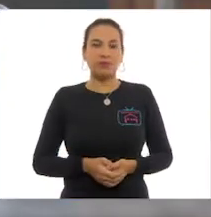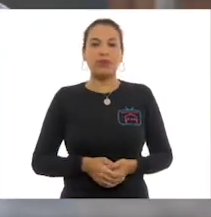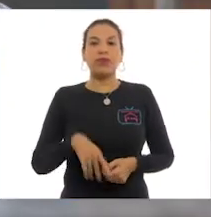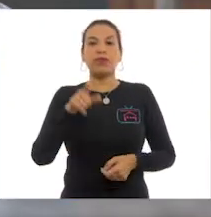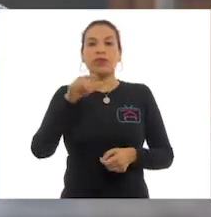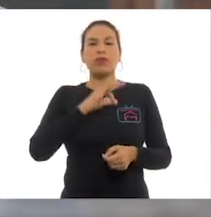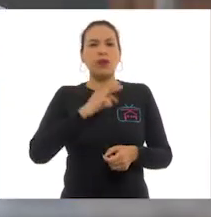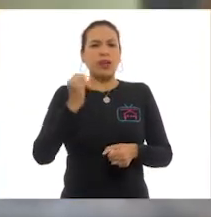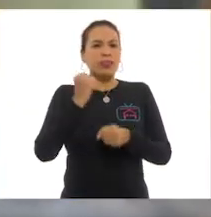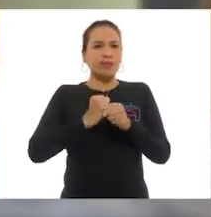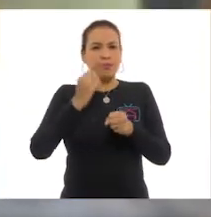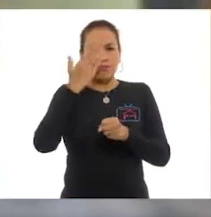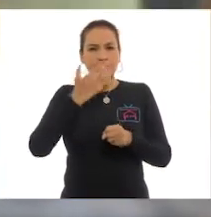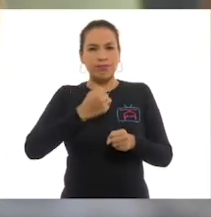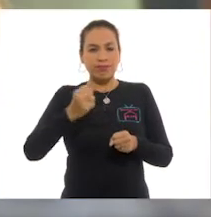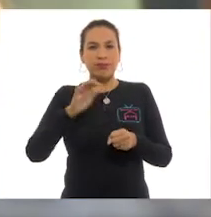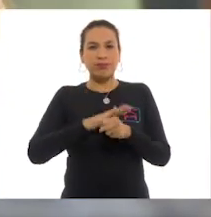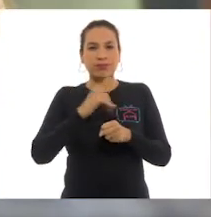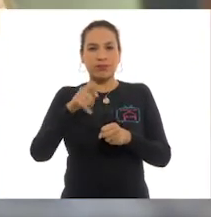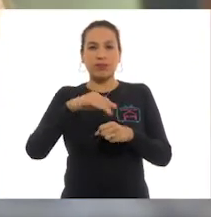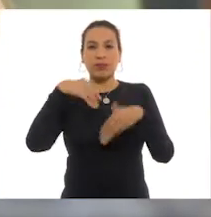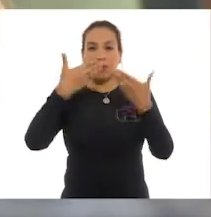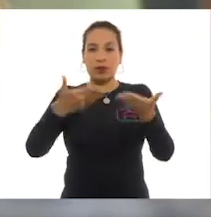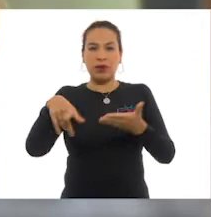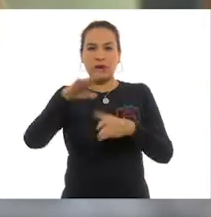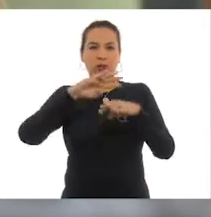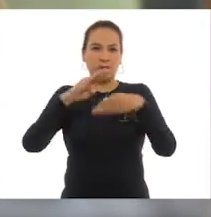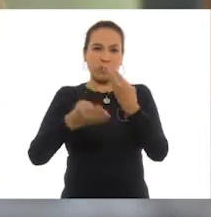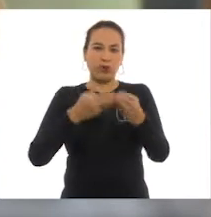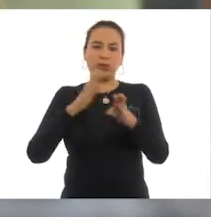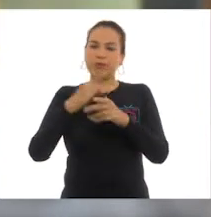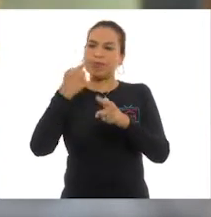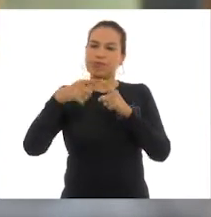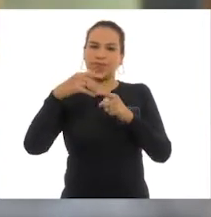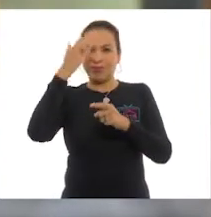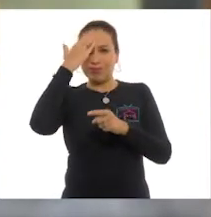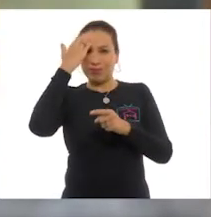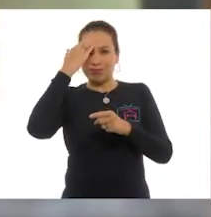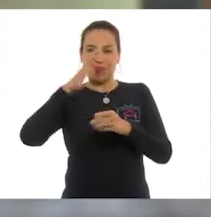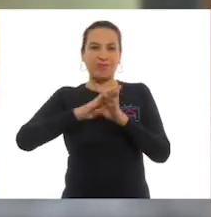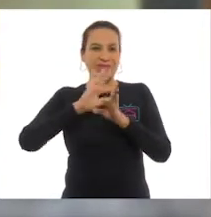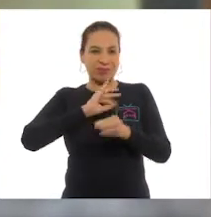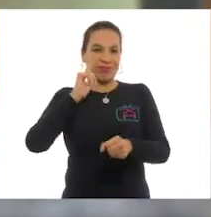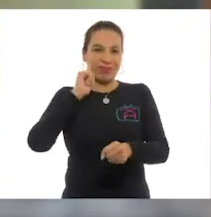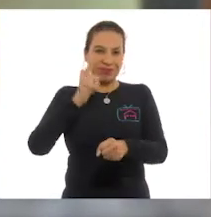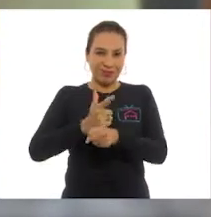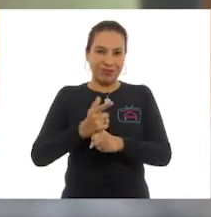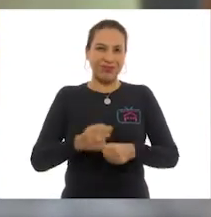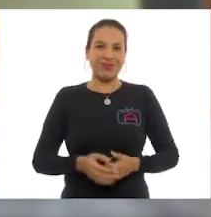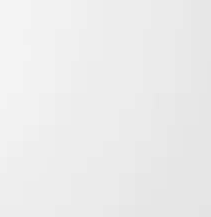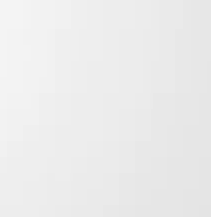Explota tu talento, porque allá afuera el mundo está lleno de conocimiento por descubrir.